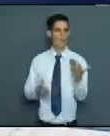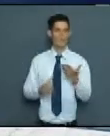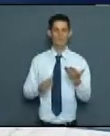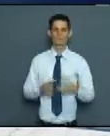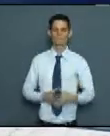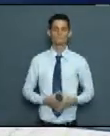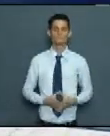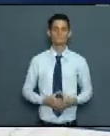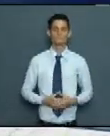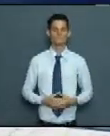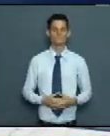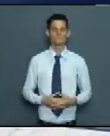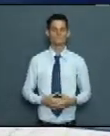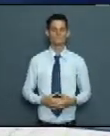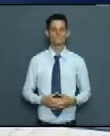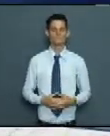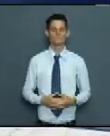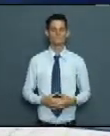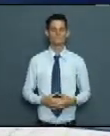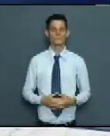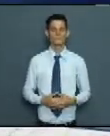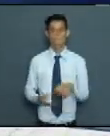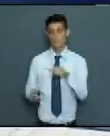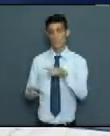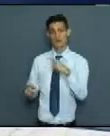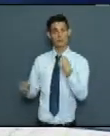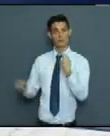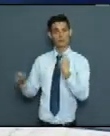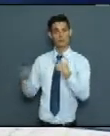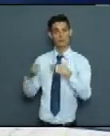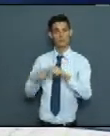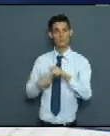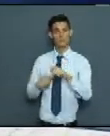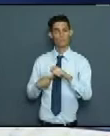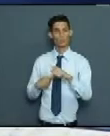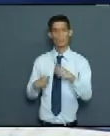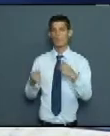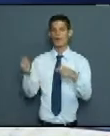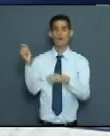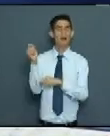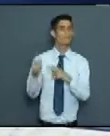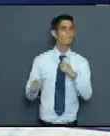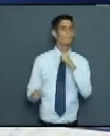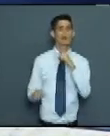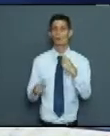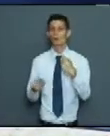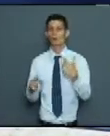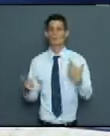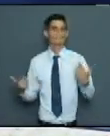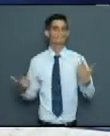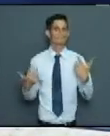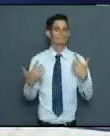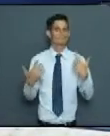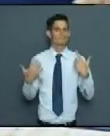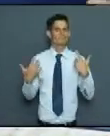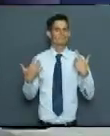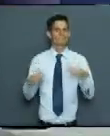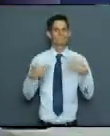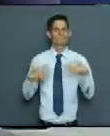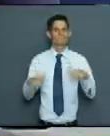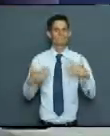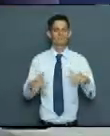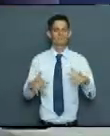corresponda. Si están vendiendo el vehículo a 150 pesos, la carne de cerdo que ya está...